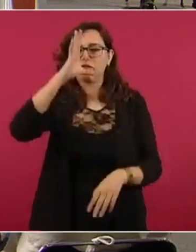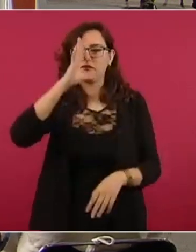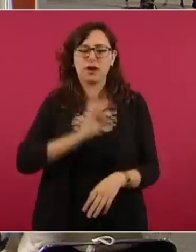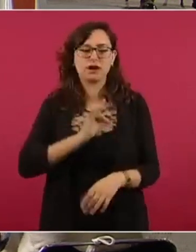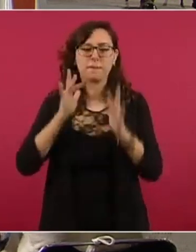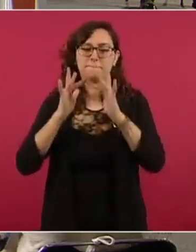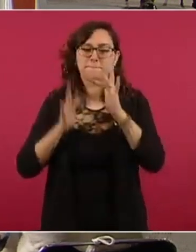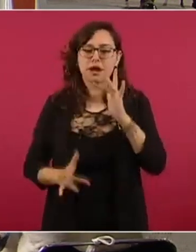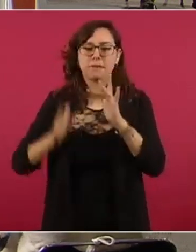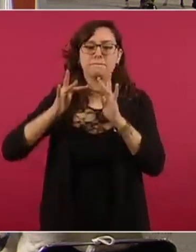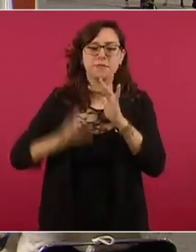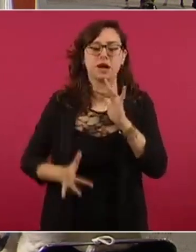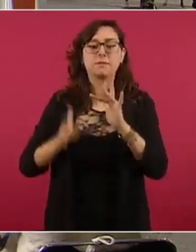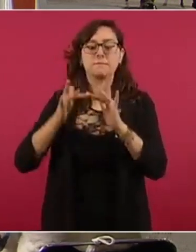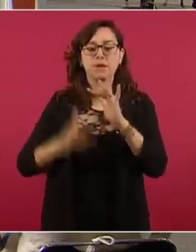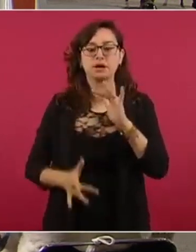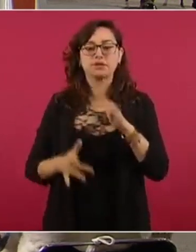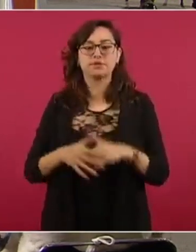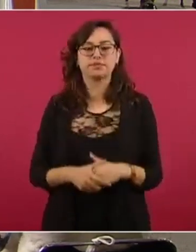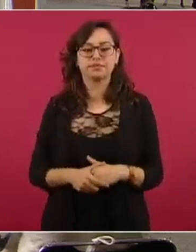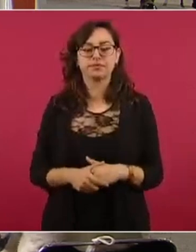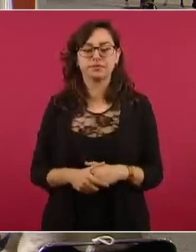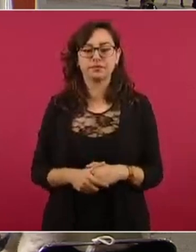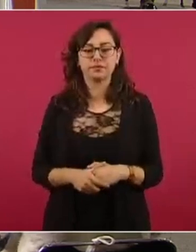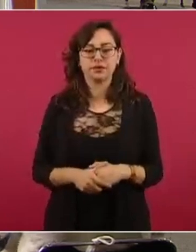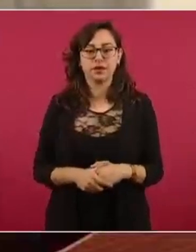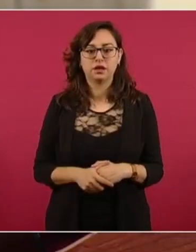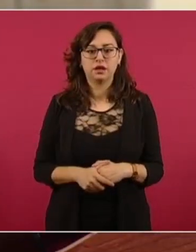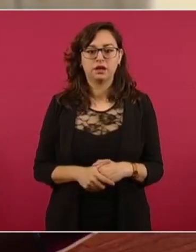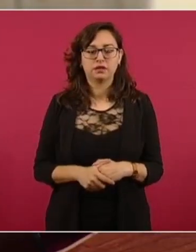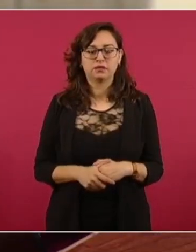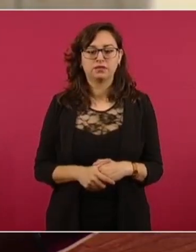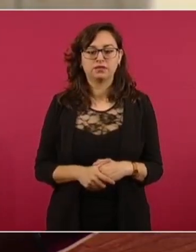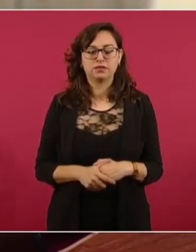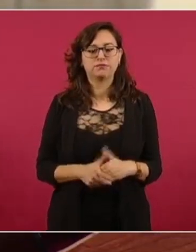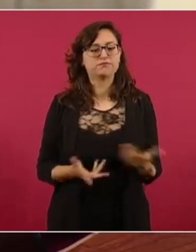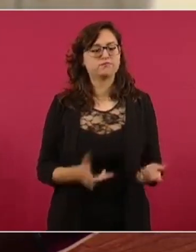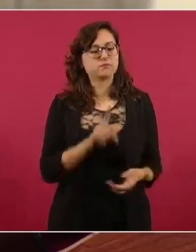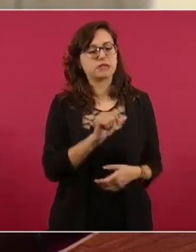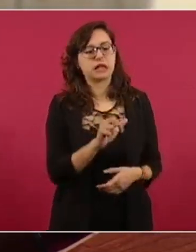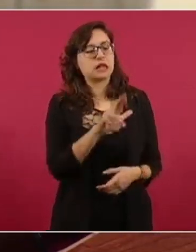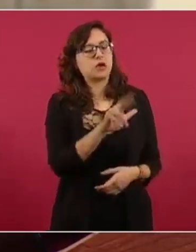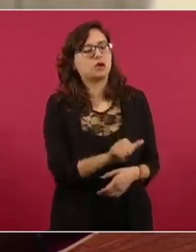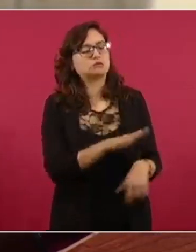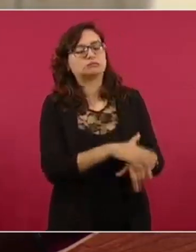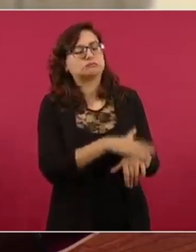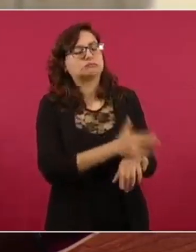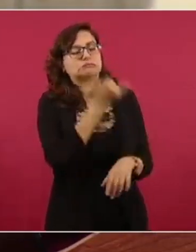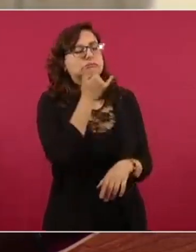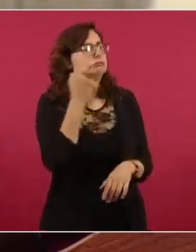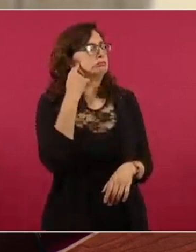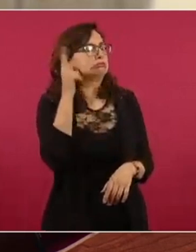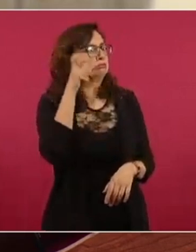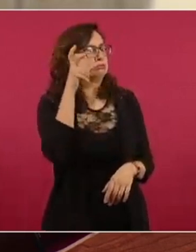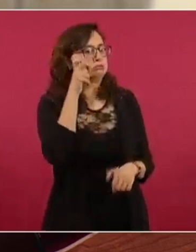Yo creo, Laura, que ya tenemos la información en general. Nada más preguntarle sobre